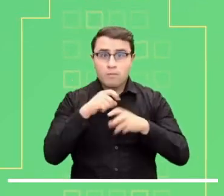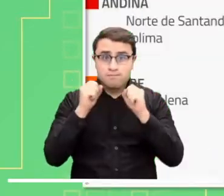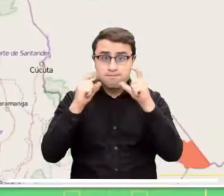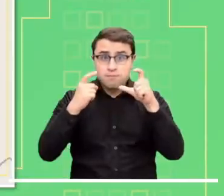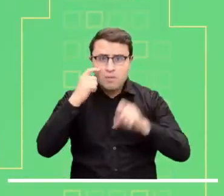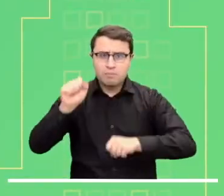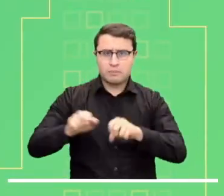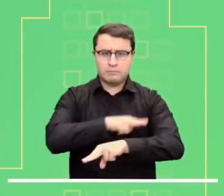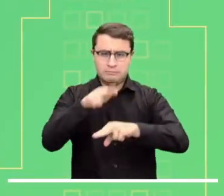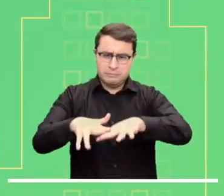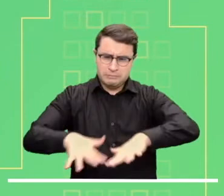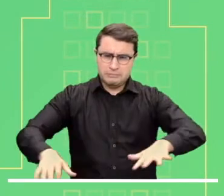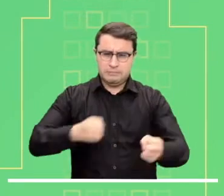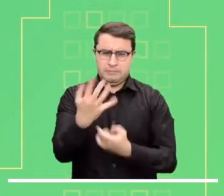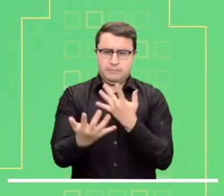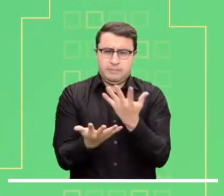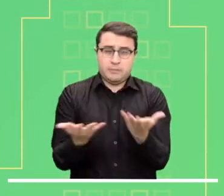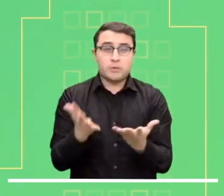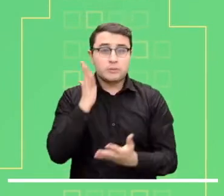en el río Ariari.